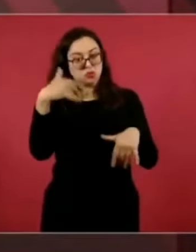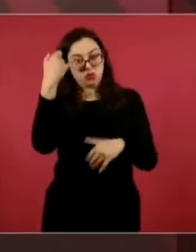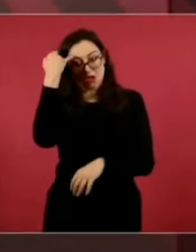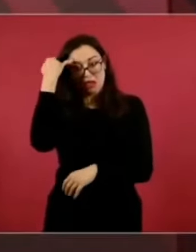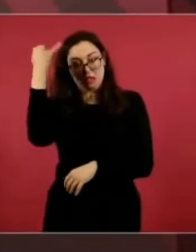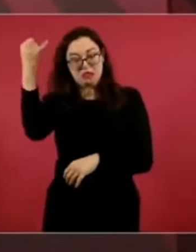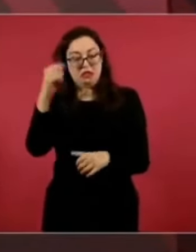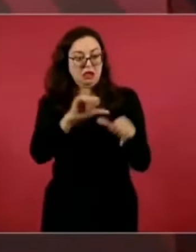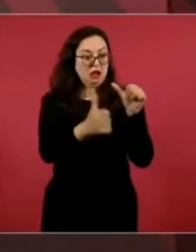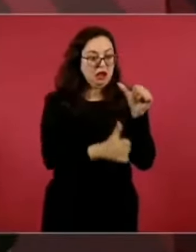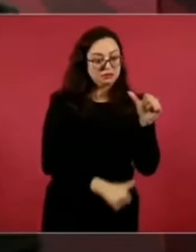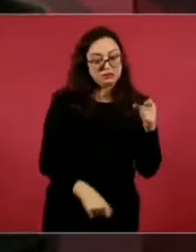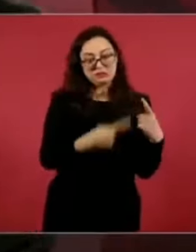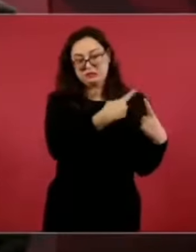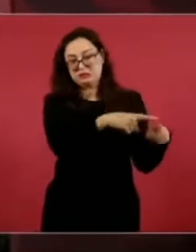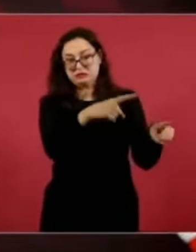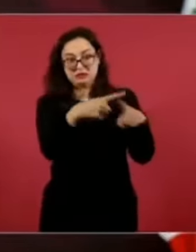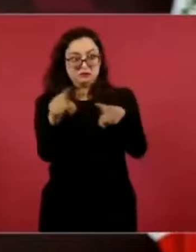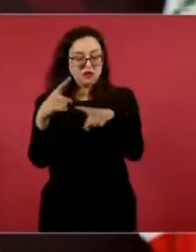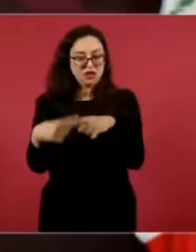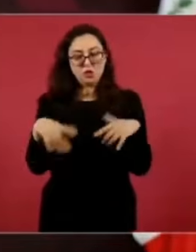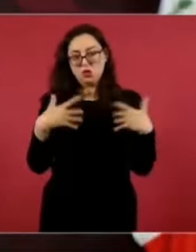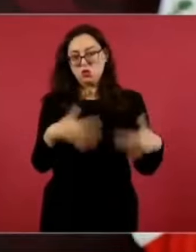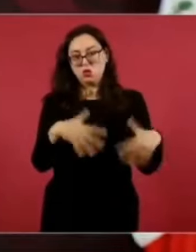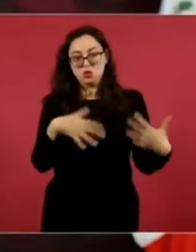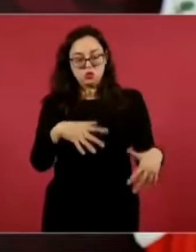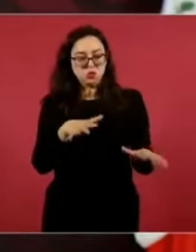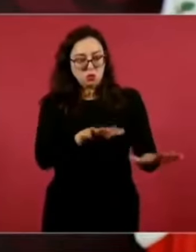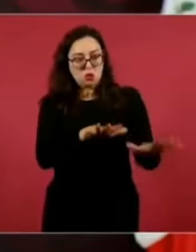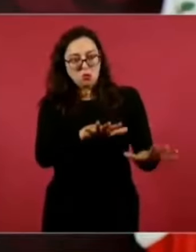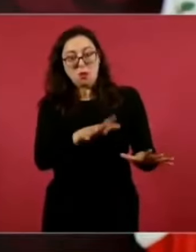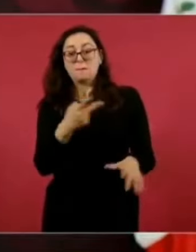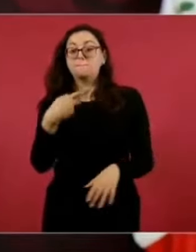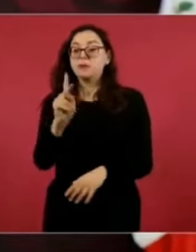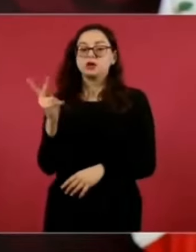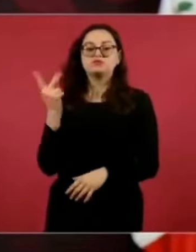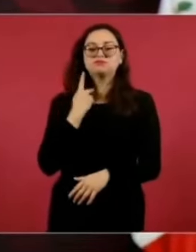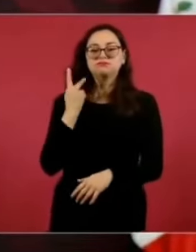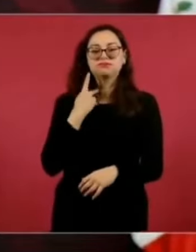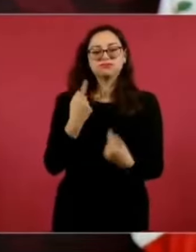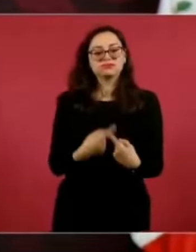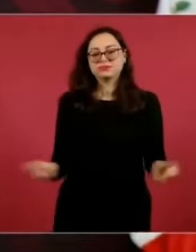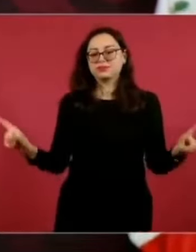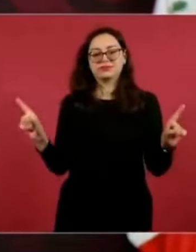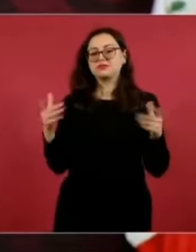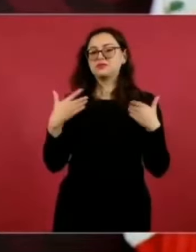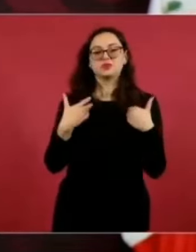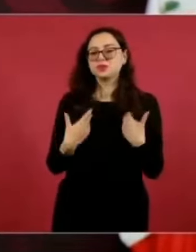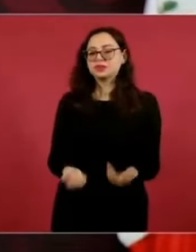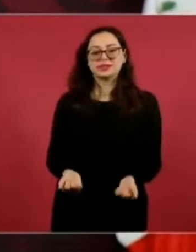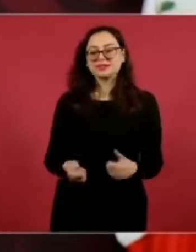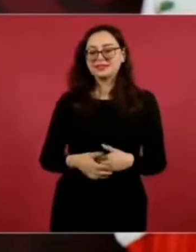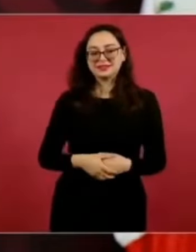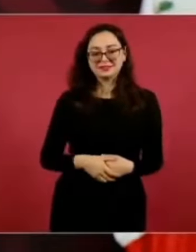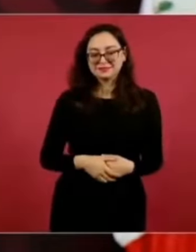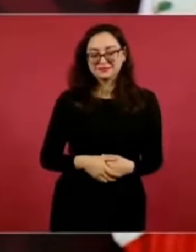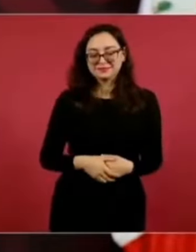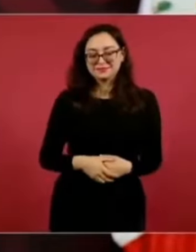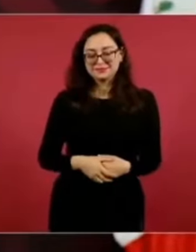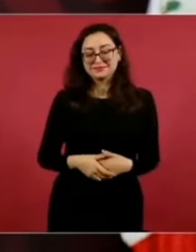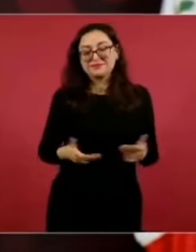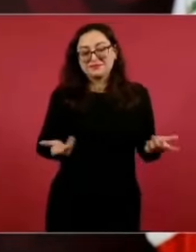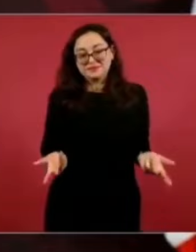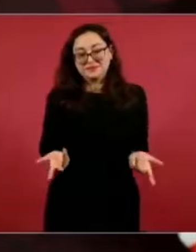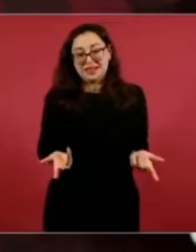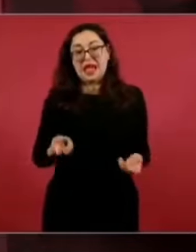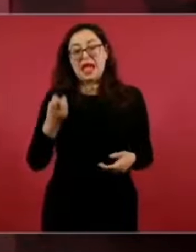pero la política es un noble oficio. Siempre lo defiendo,